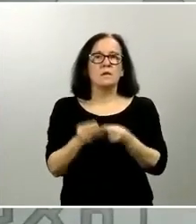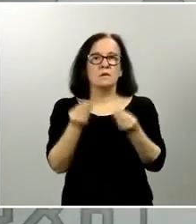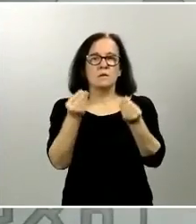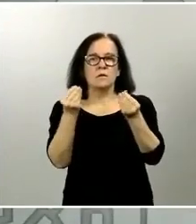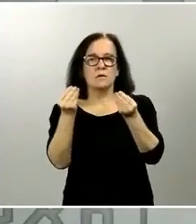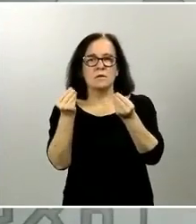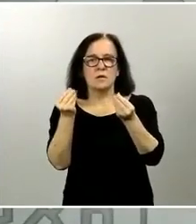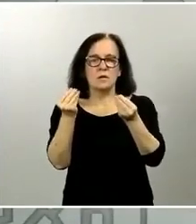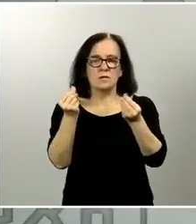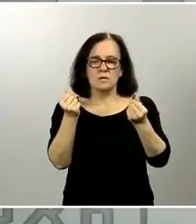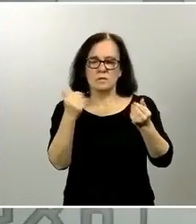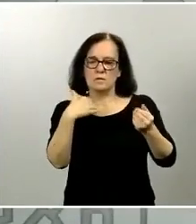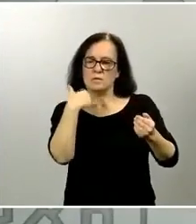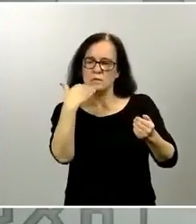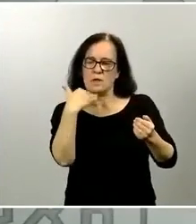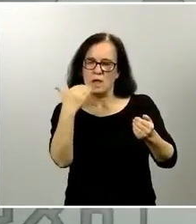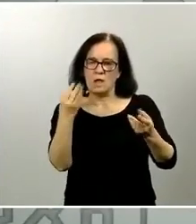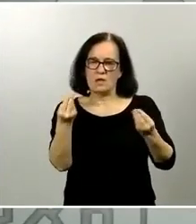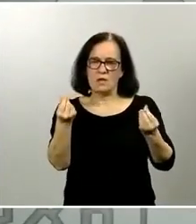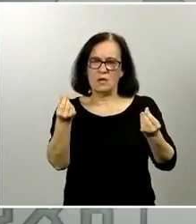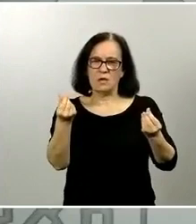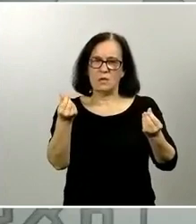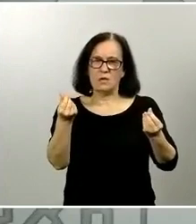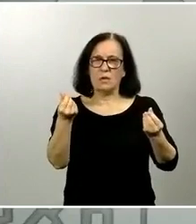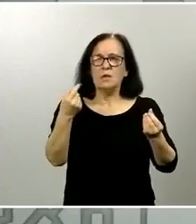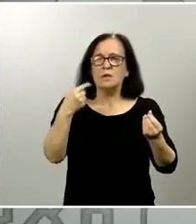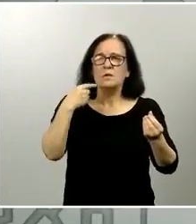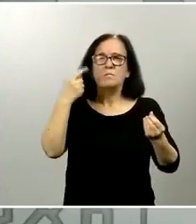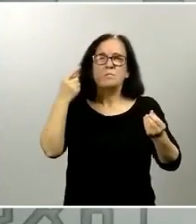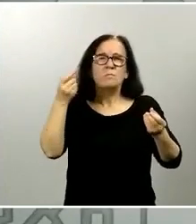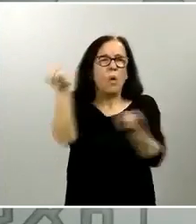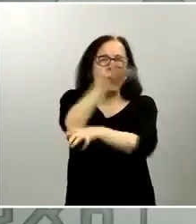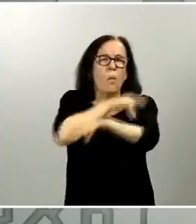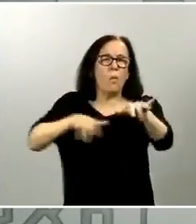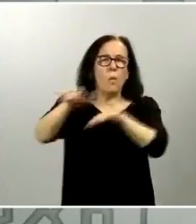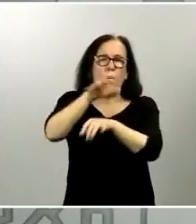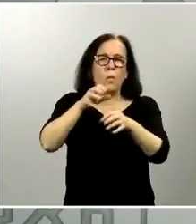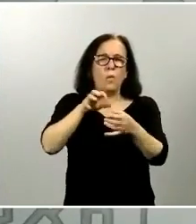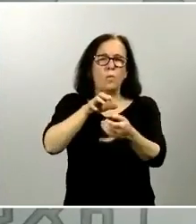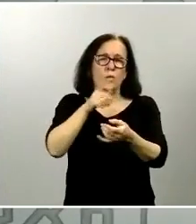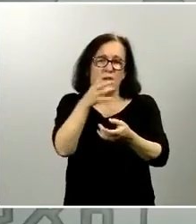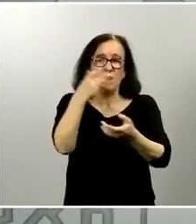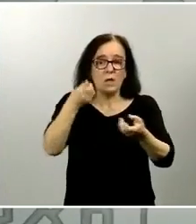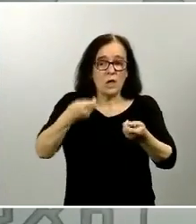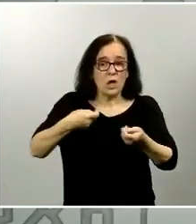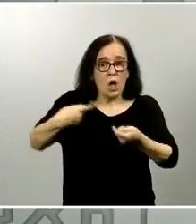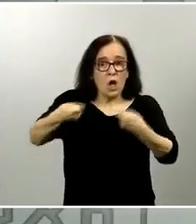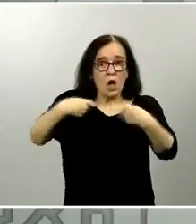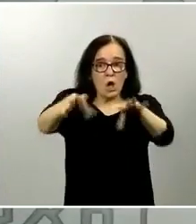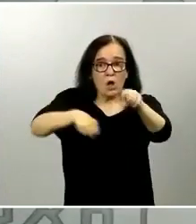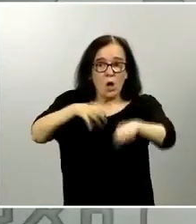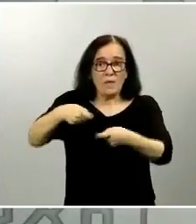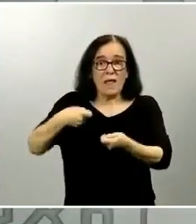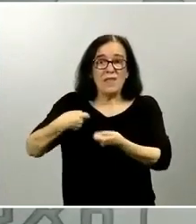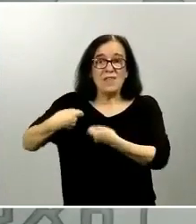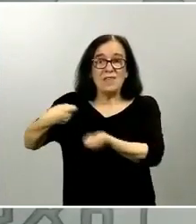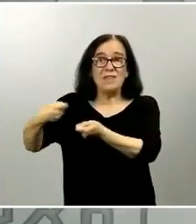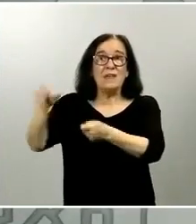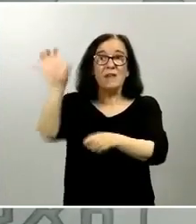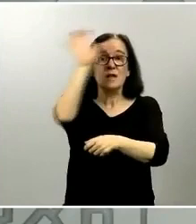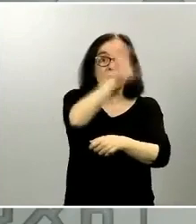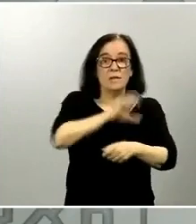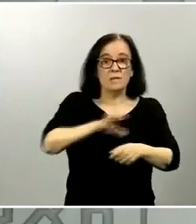algún tipo de ruido lo que se ha comprado y se ha distribuido estos días a las comunidades son test de